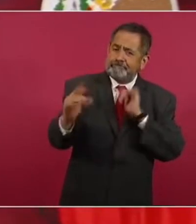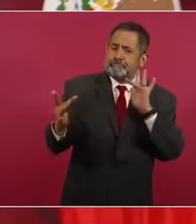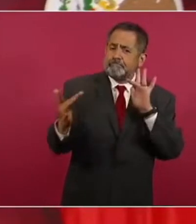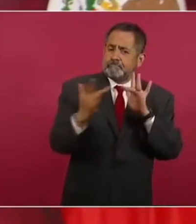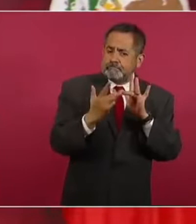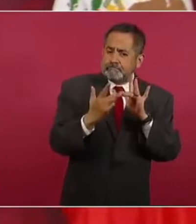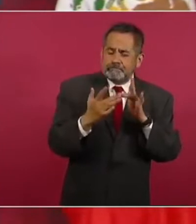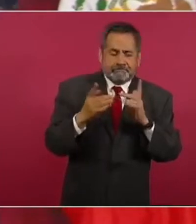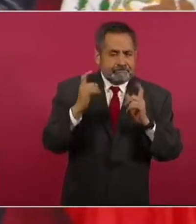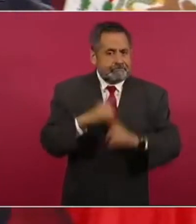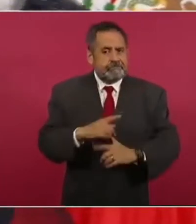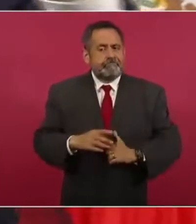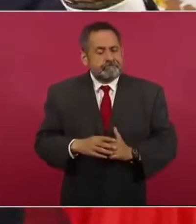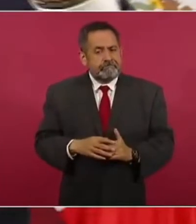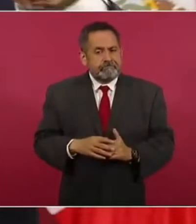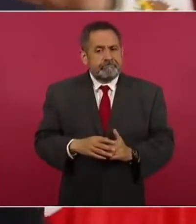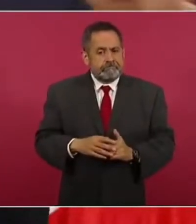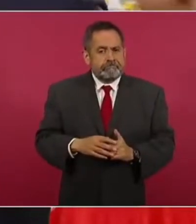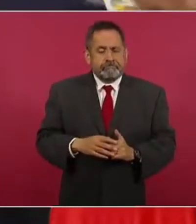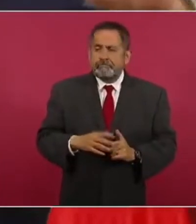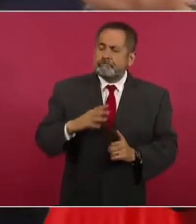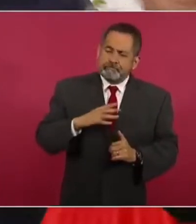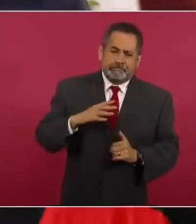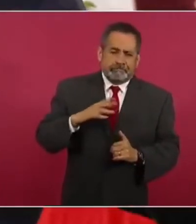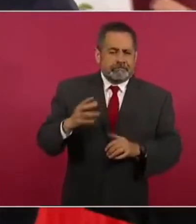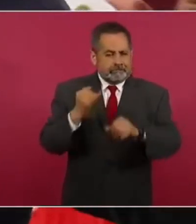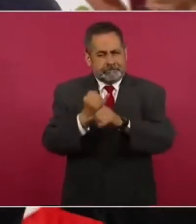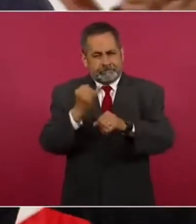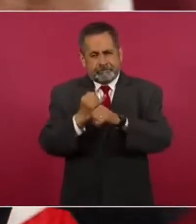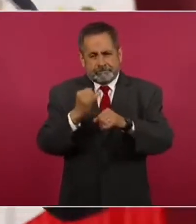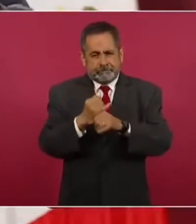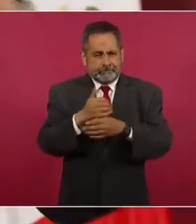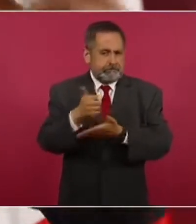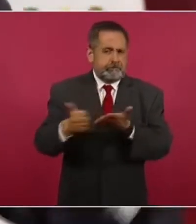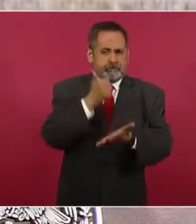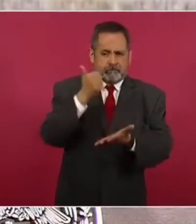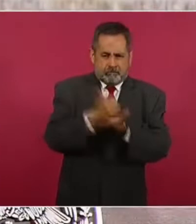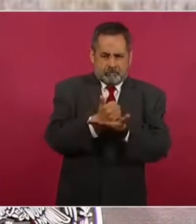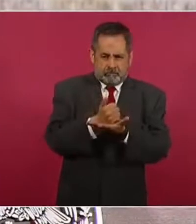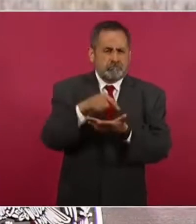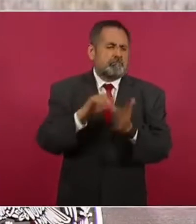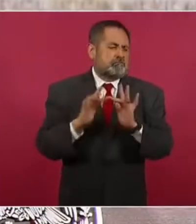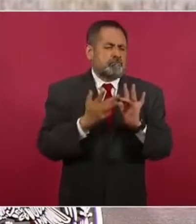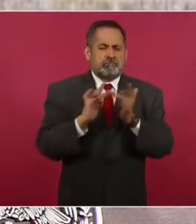Además, hay comunicación de internet en las grandes ciudades,